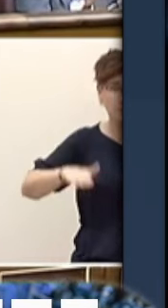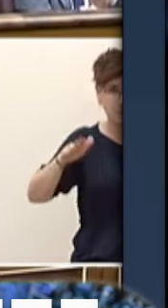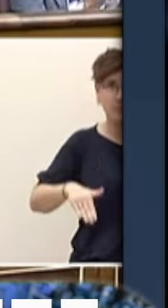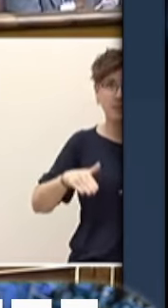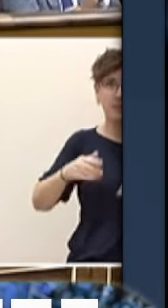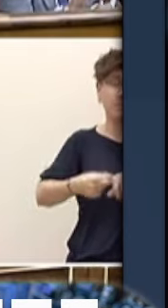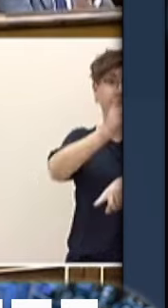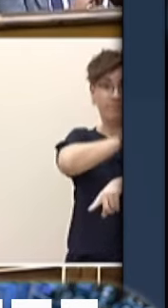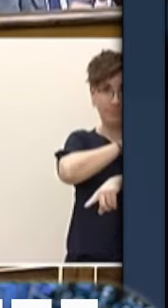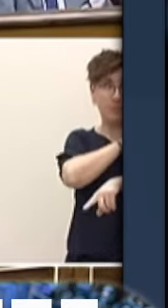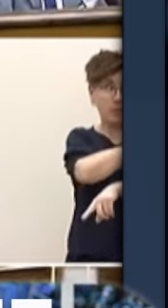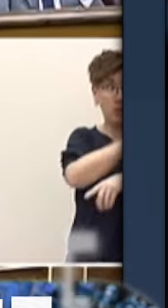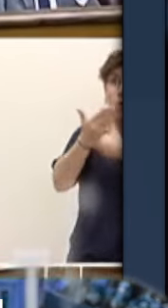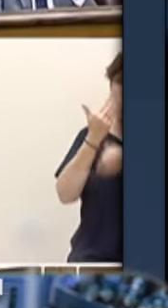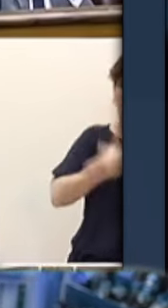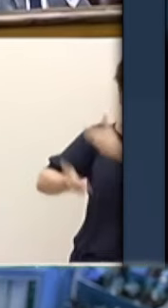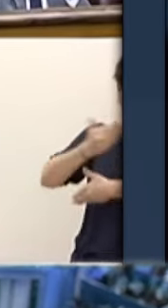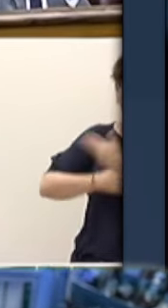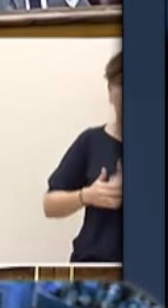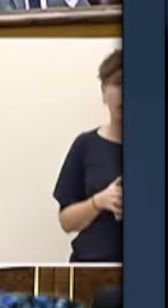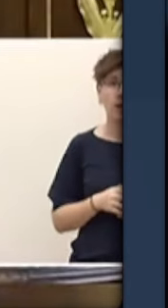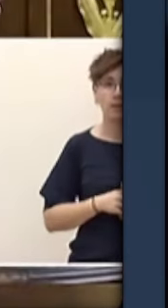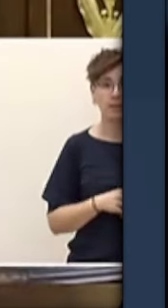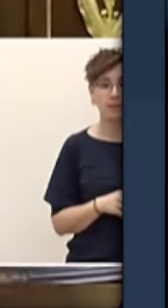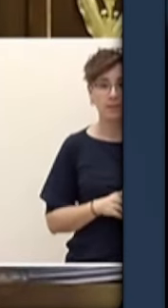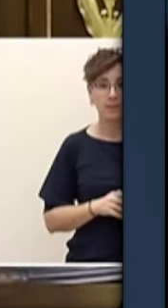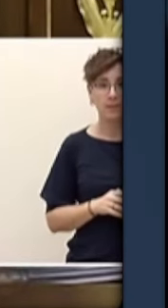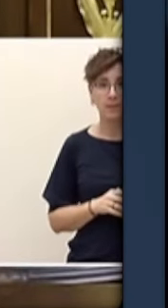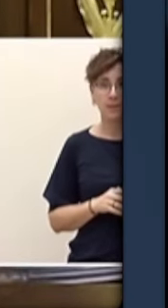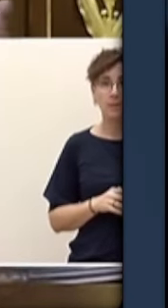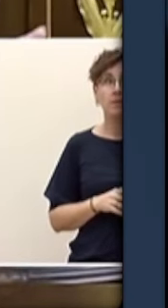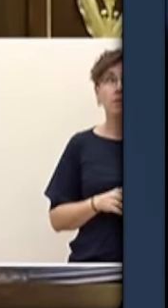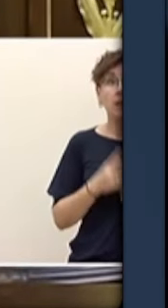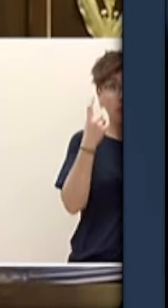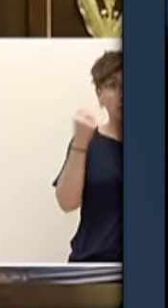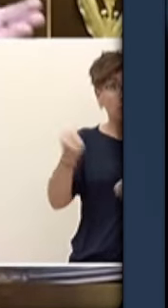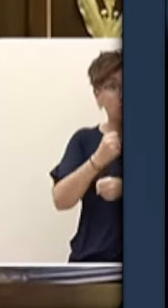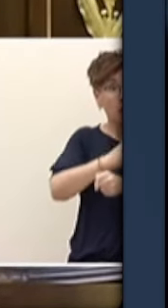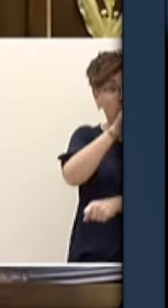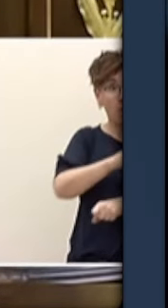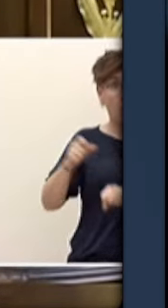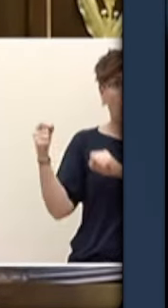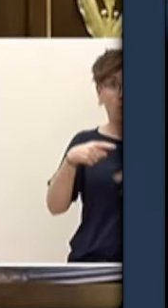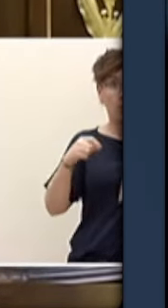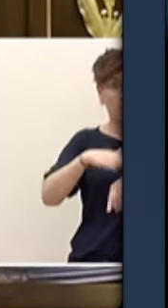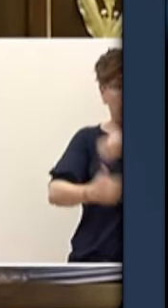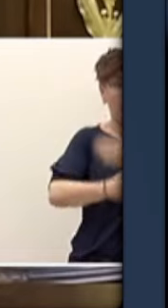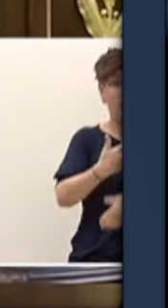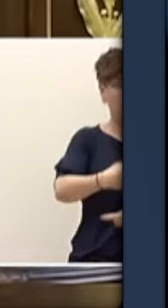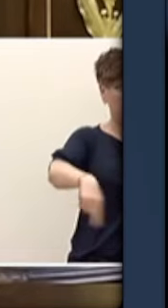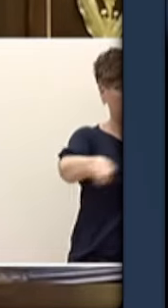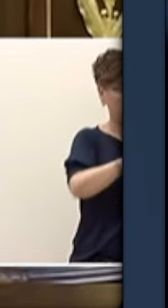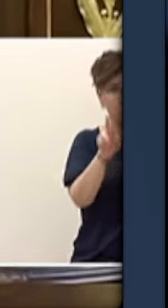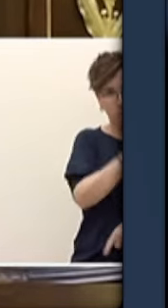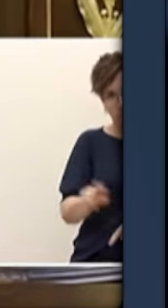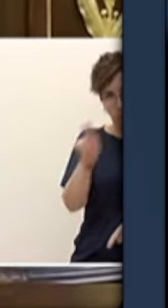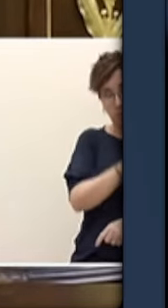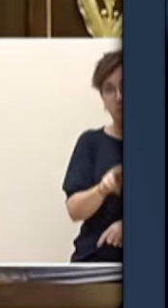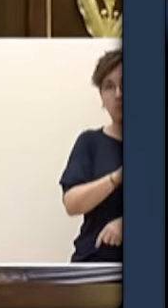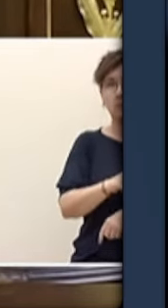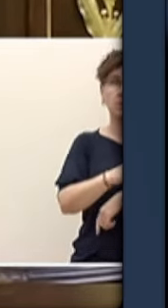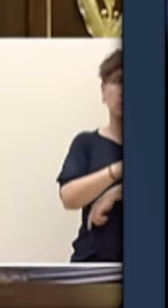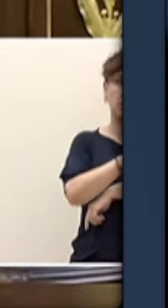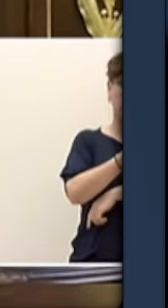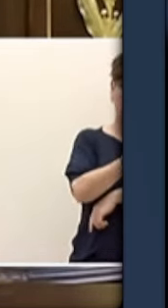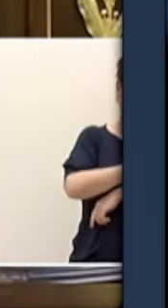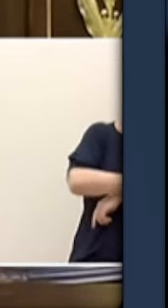para salir adelante. Y nos lo dicen todos ustedes. Nos lo dice este gobierno, lo acaba de decir el señor Sánchez y hace unas semanas nos lo decía el señor Feijó.